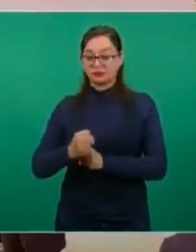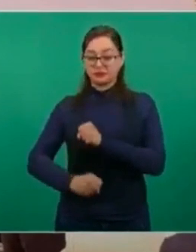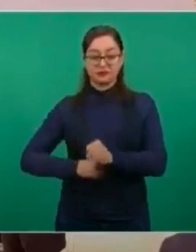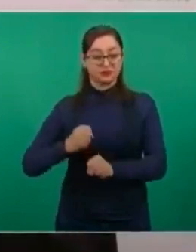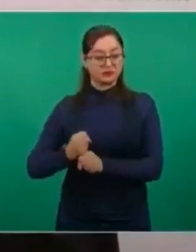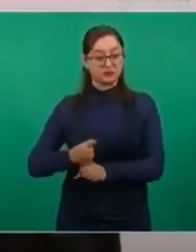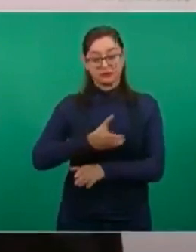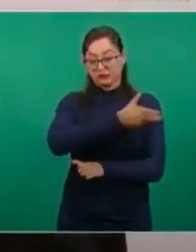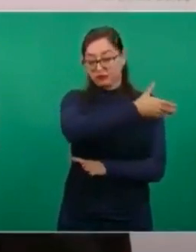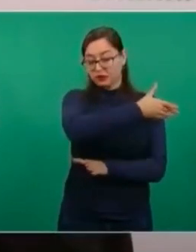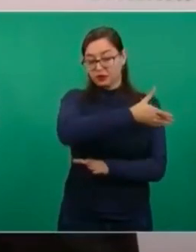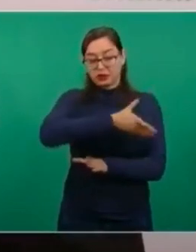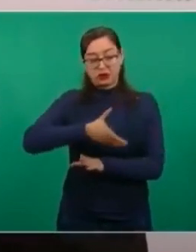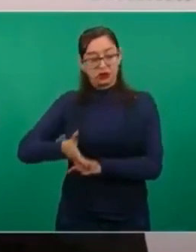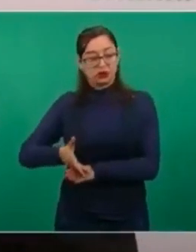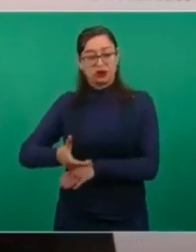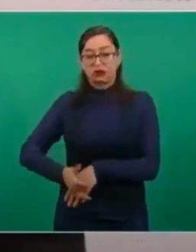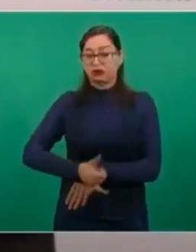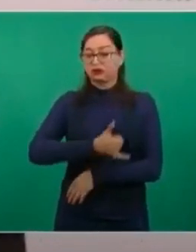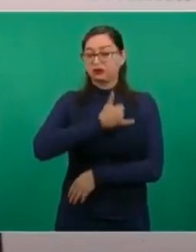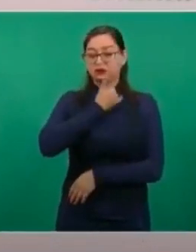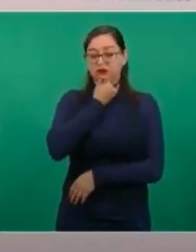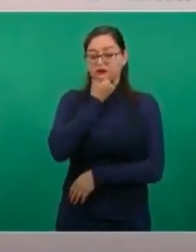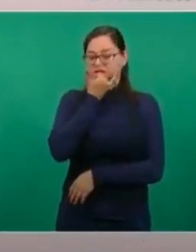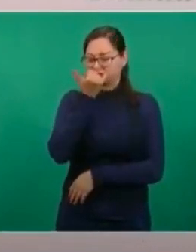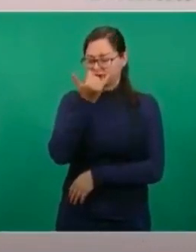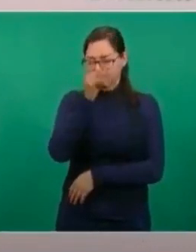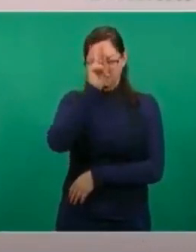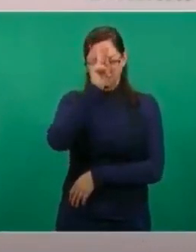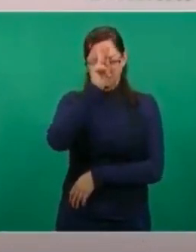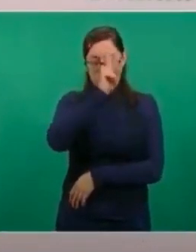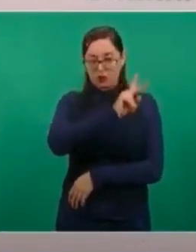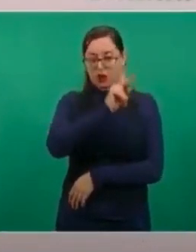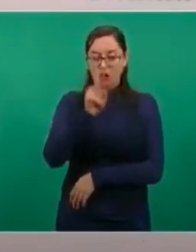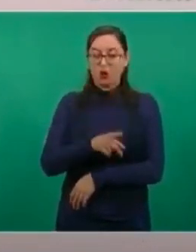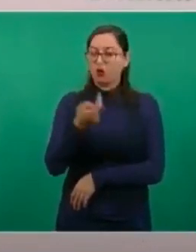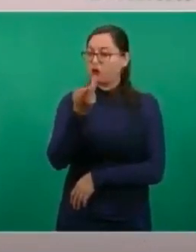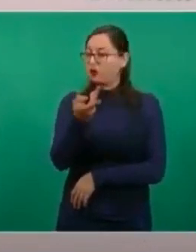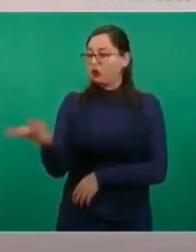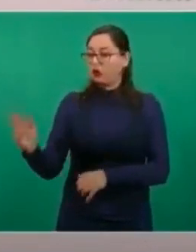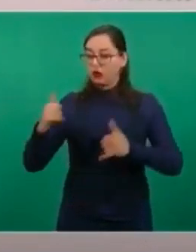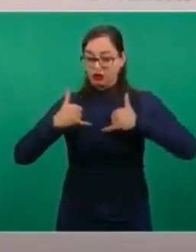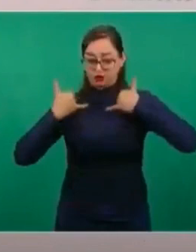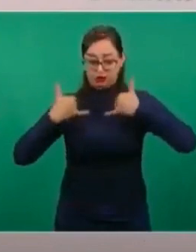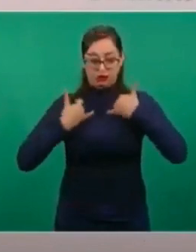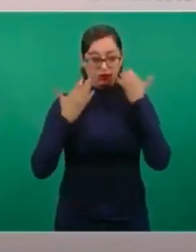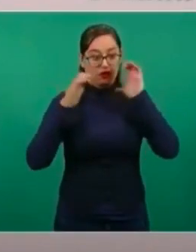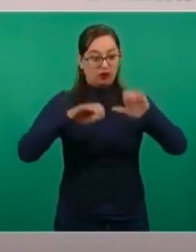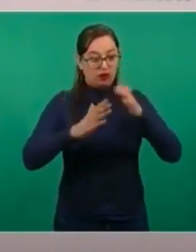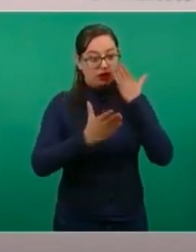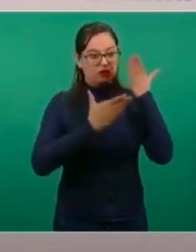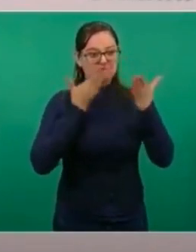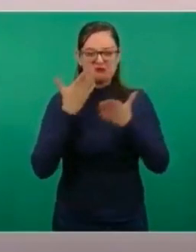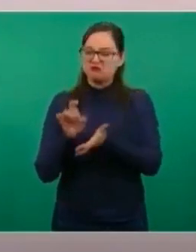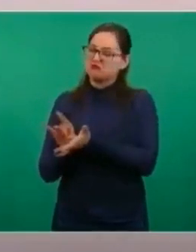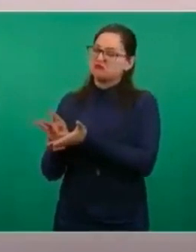el rechazar a jóvenes que querían ingresar